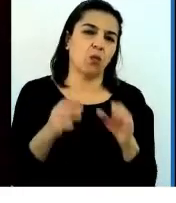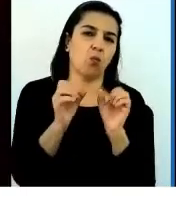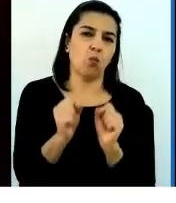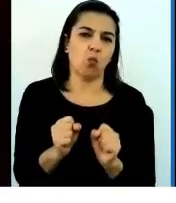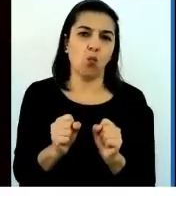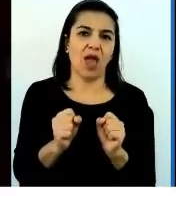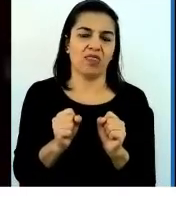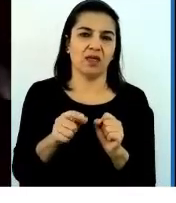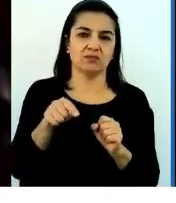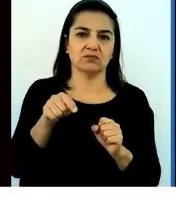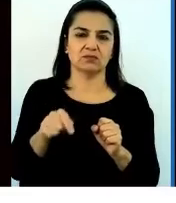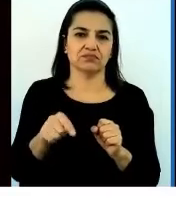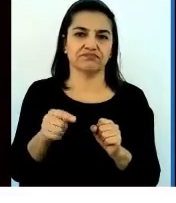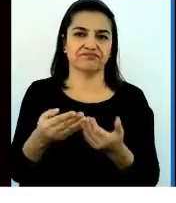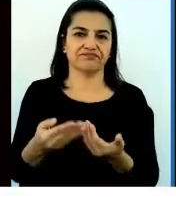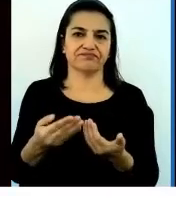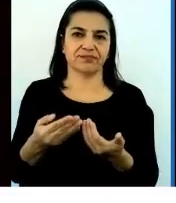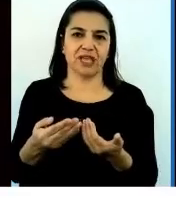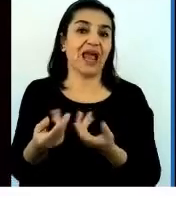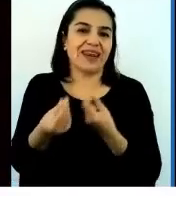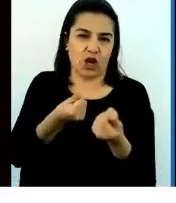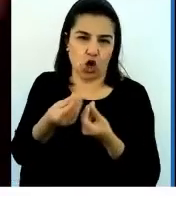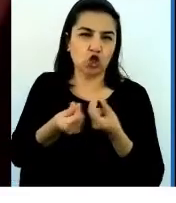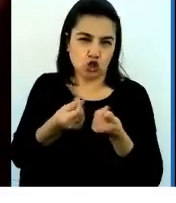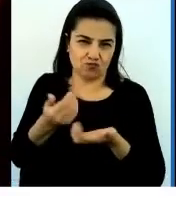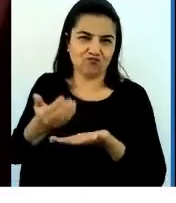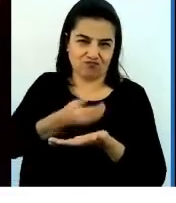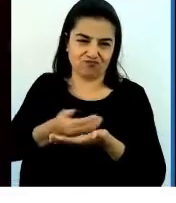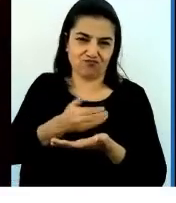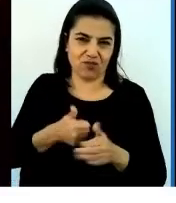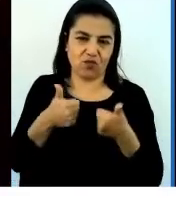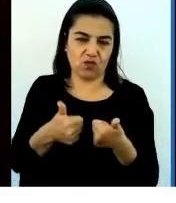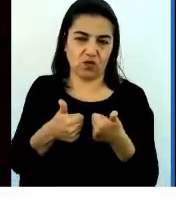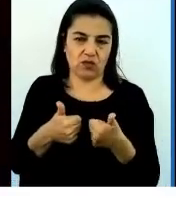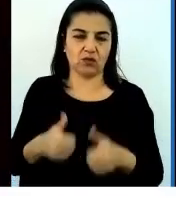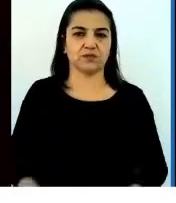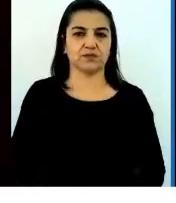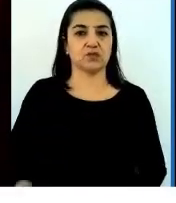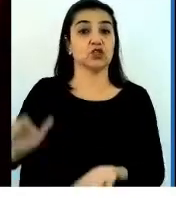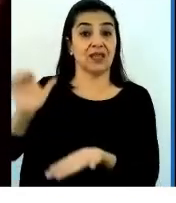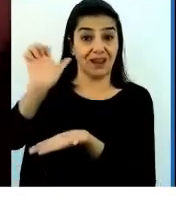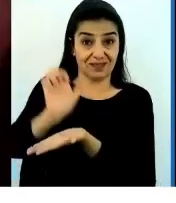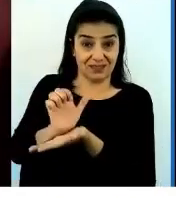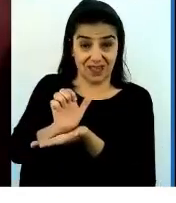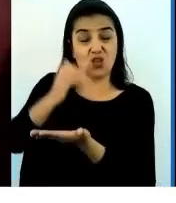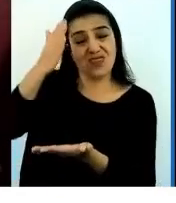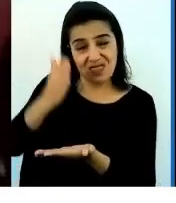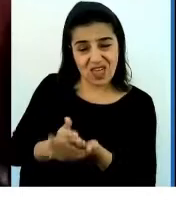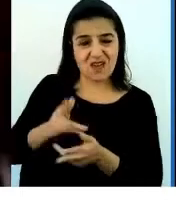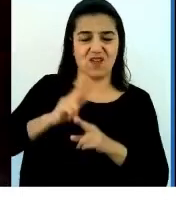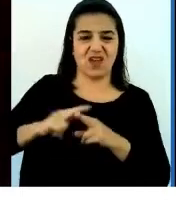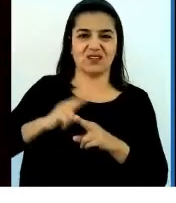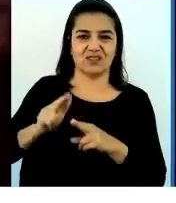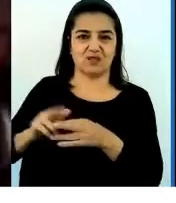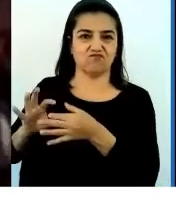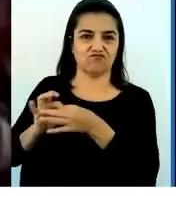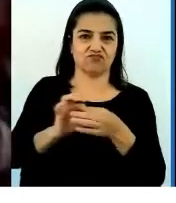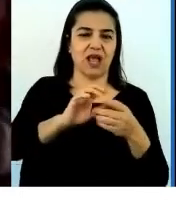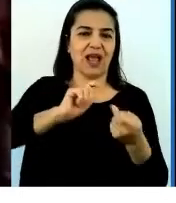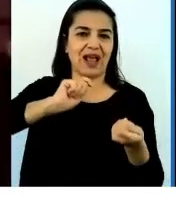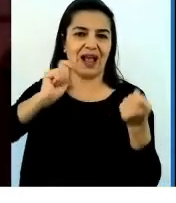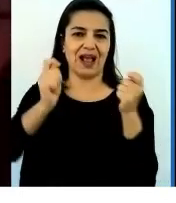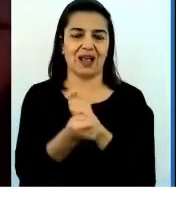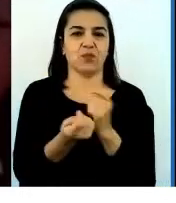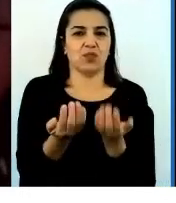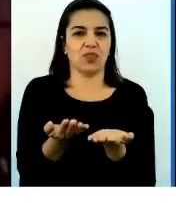los private sector. Por lo cual, el Estado tiene mucho que hacer en este cambio. Necesitamos que